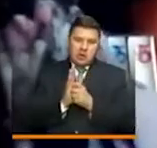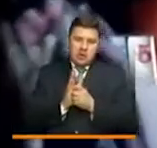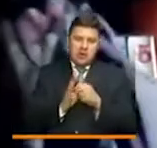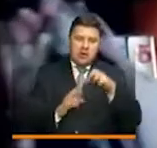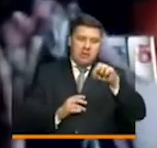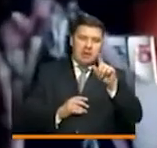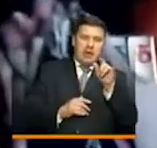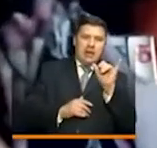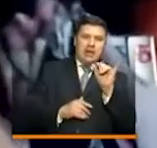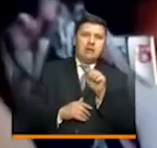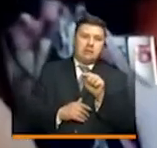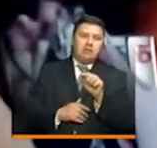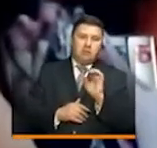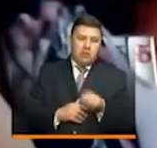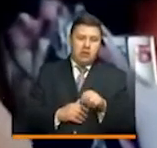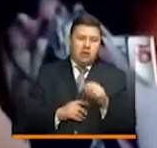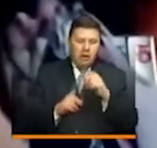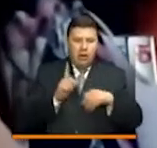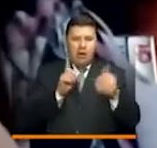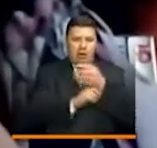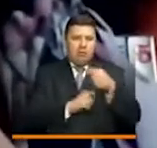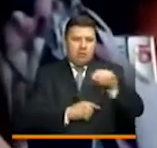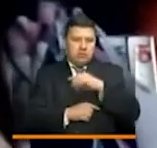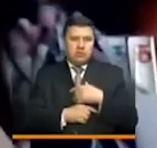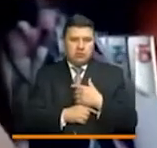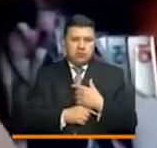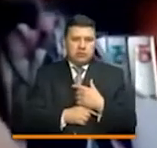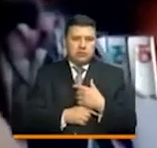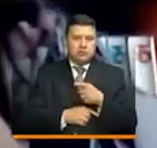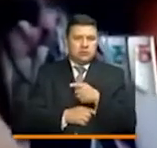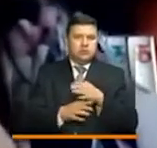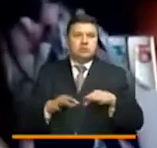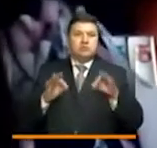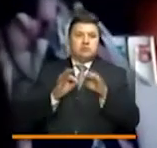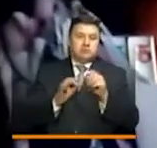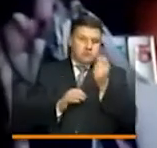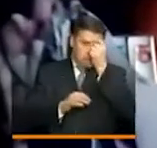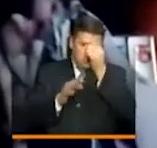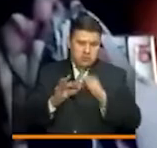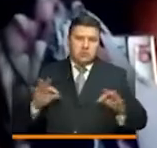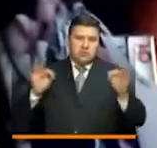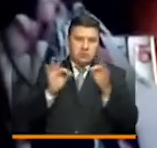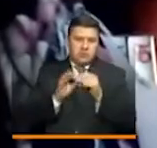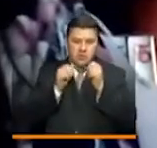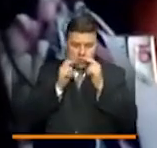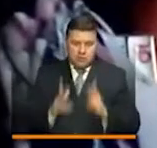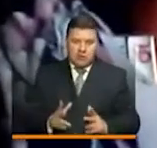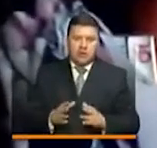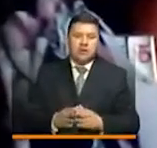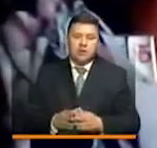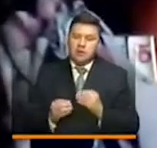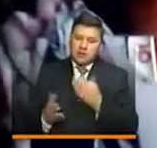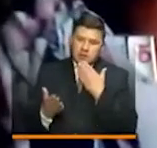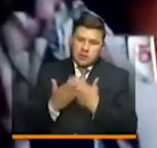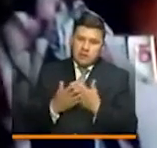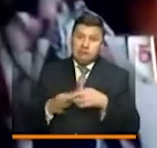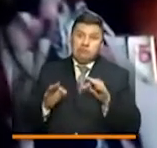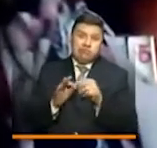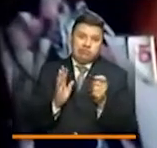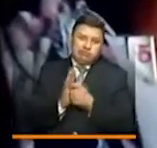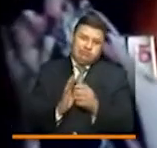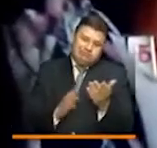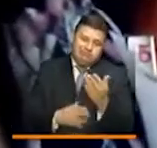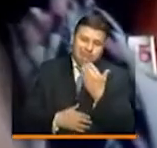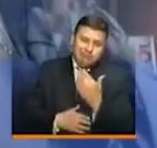y de tal forma descubrimos que la filantropía es un valor inherente a los seres humanos. Muchas gracias a todos y